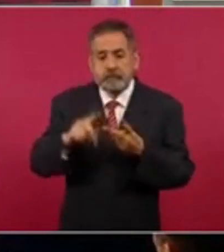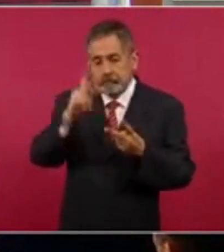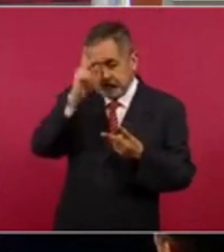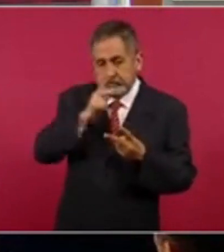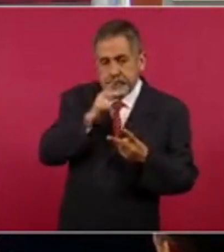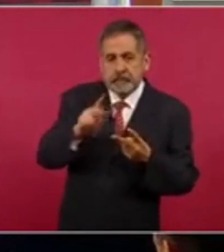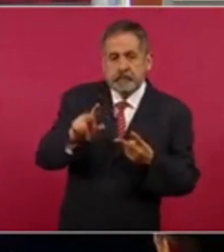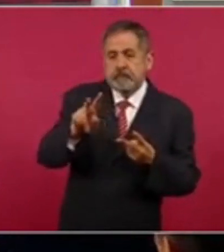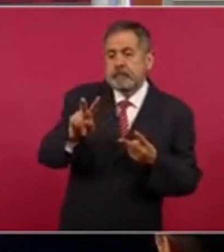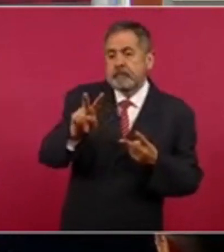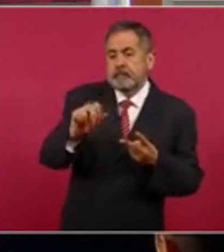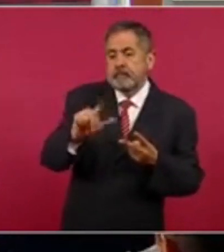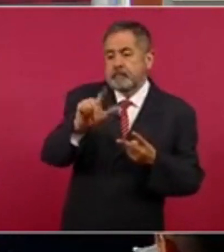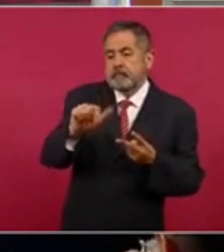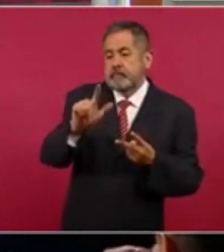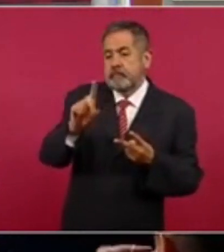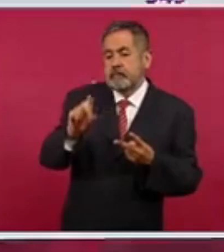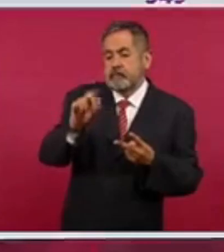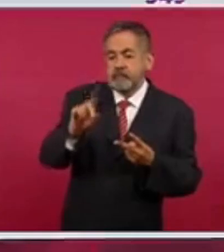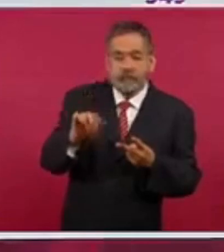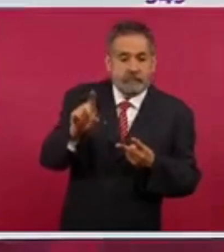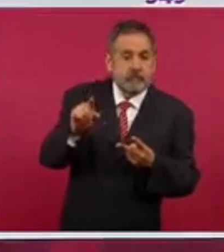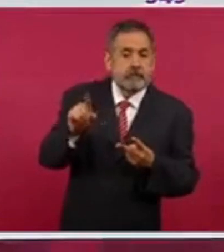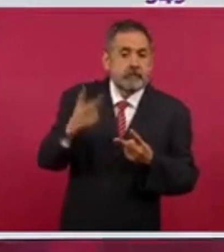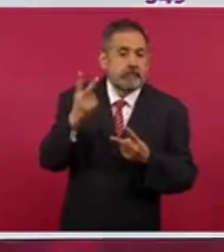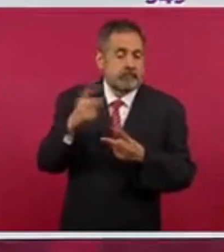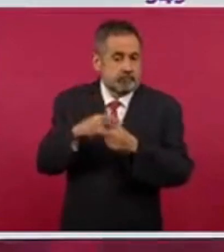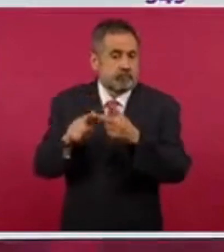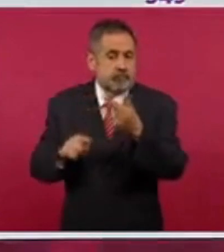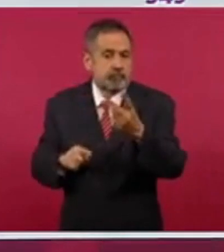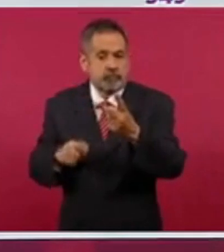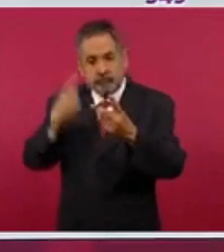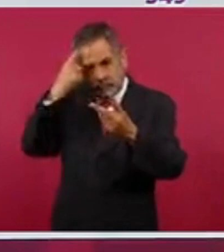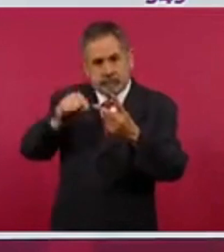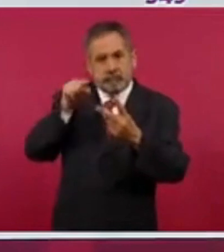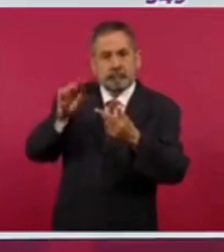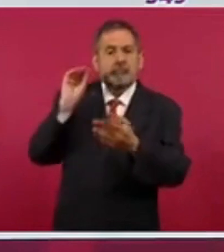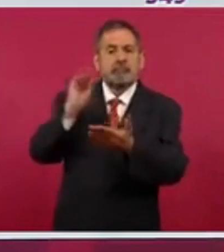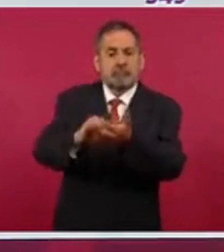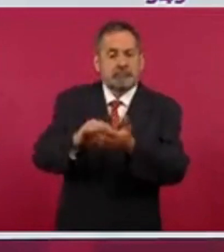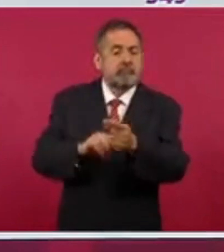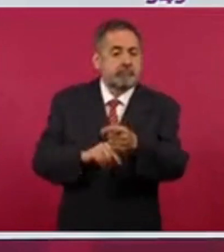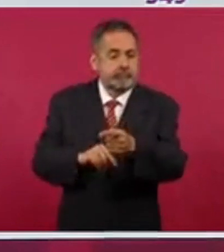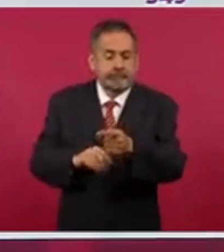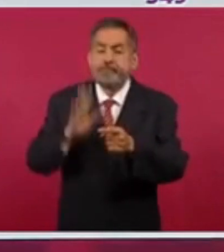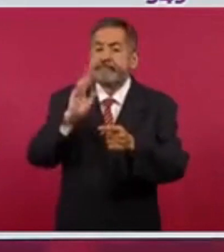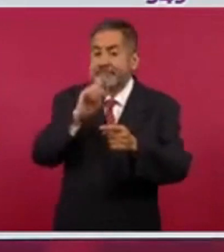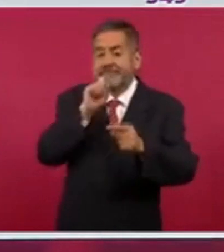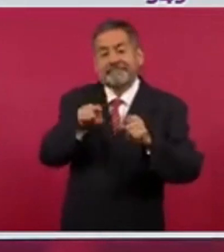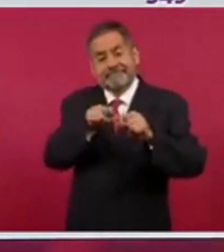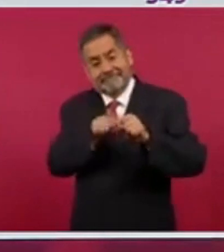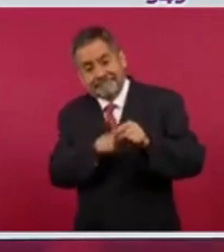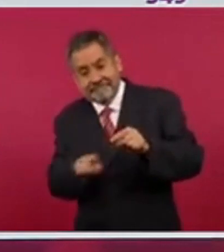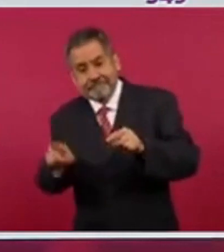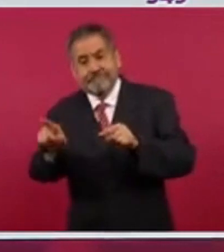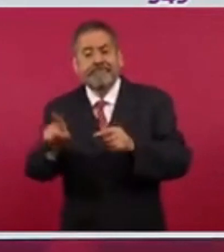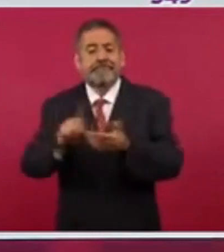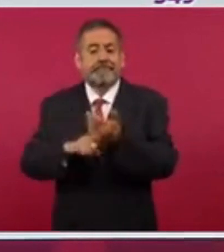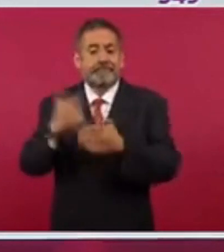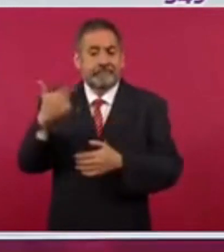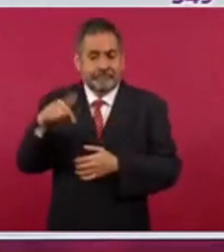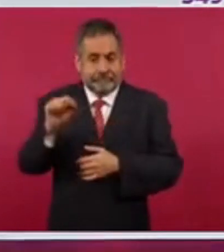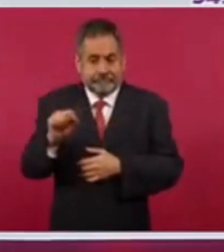dos para el abastecimiento. Y ya estamos también metiendo gas